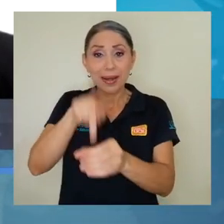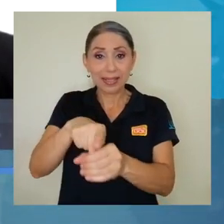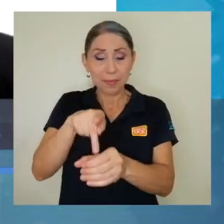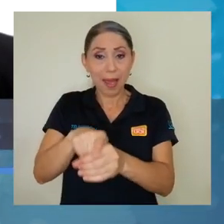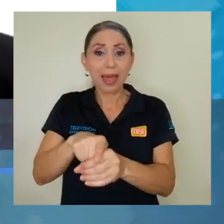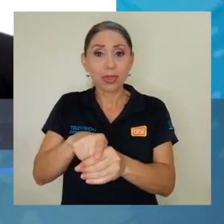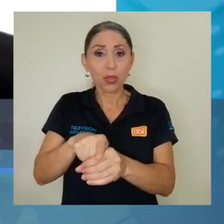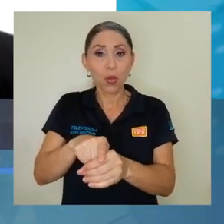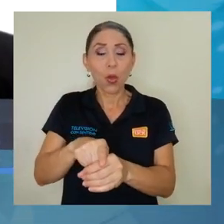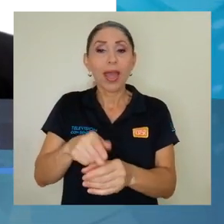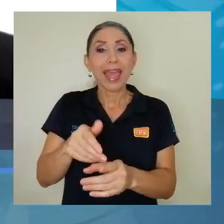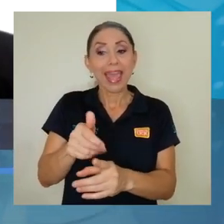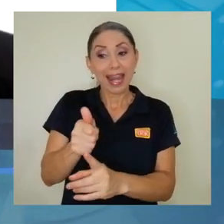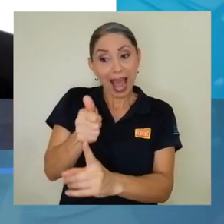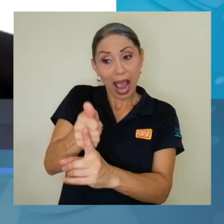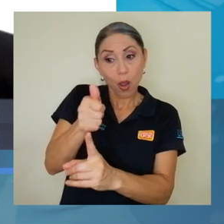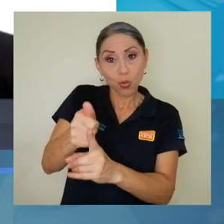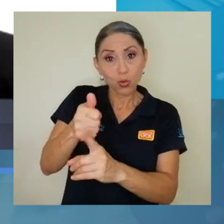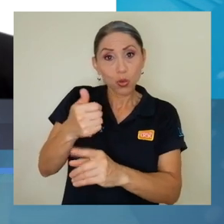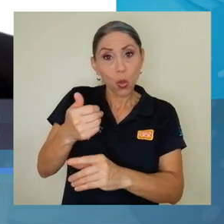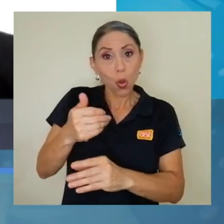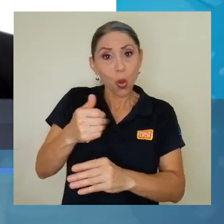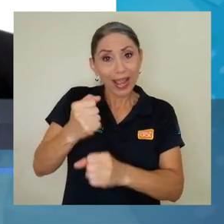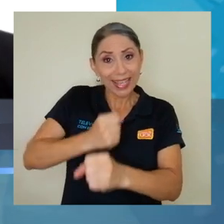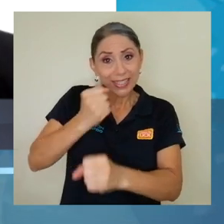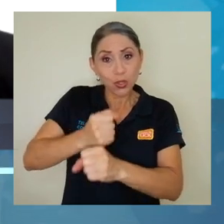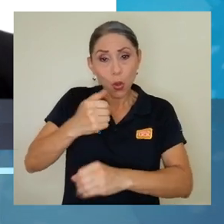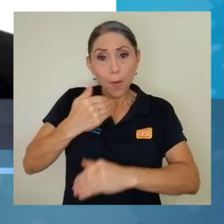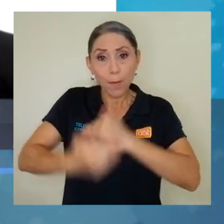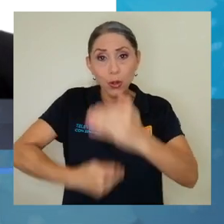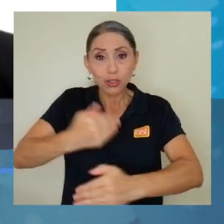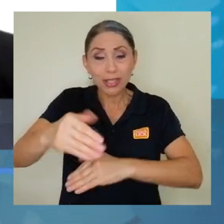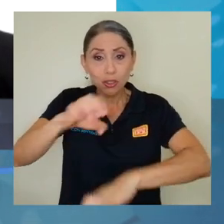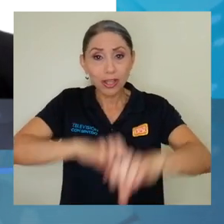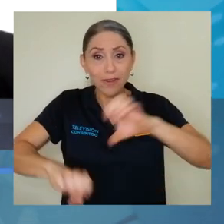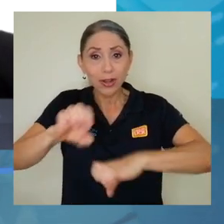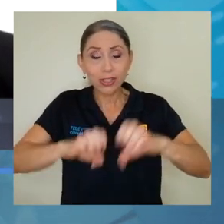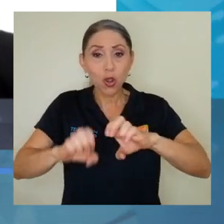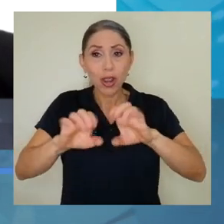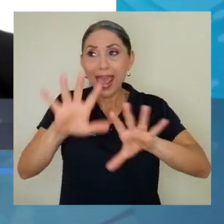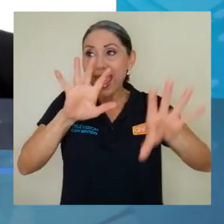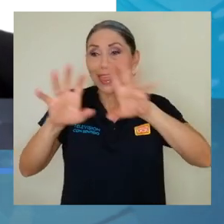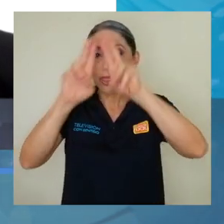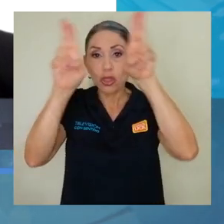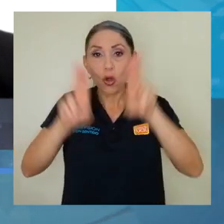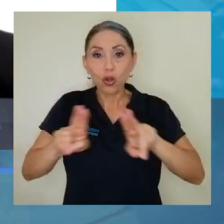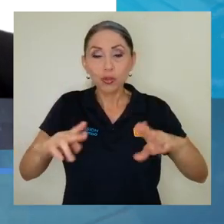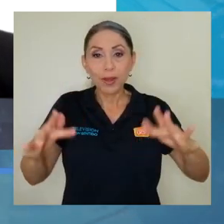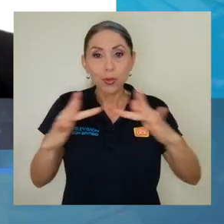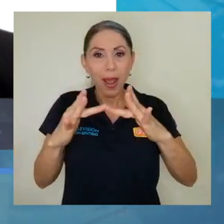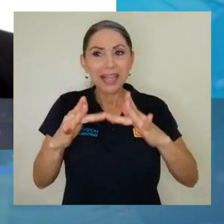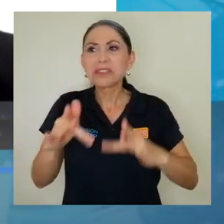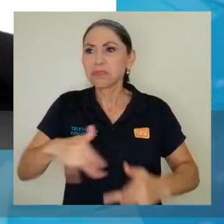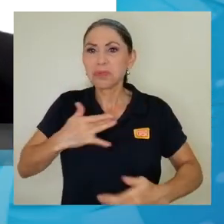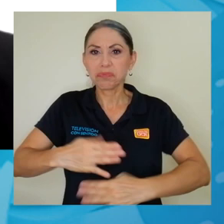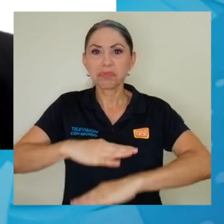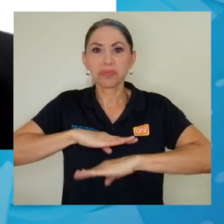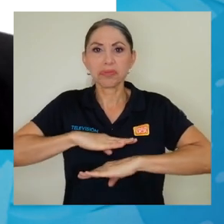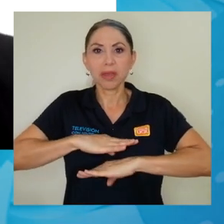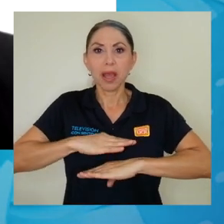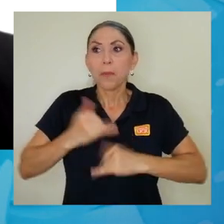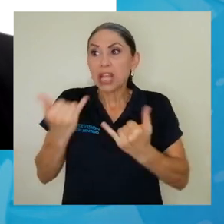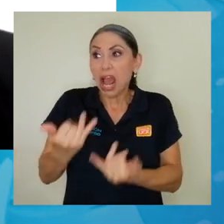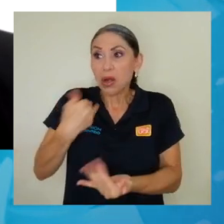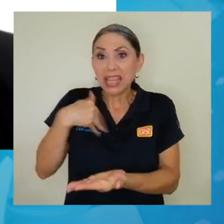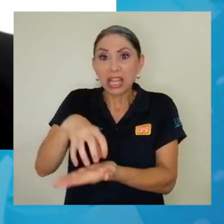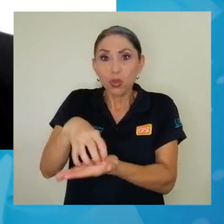participando en la autogestión de los procesos de evaluación en los entornos virtuales, pues sí manifiestan satisfacción porque las dudas se les